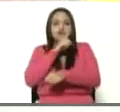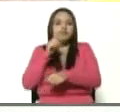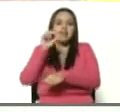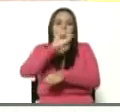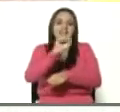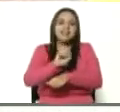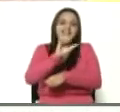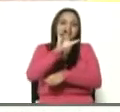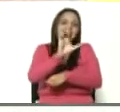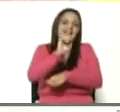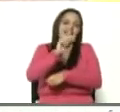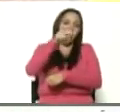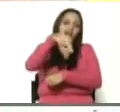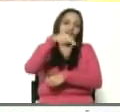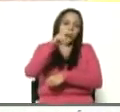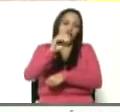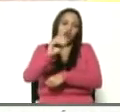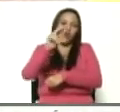Escanone.